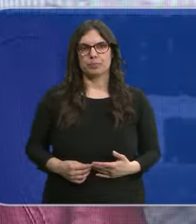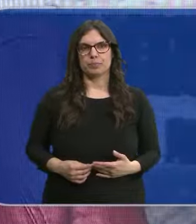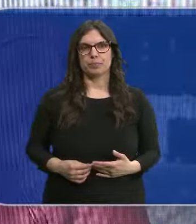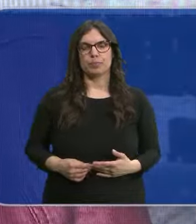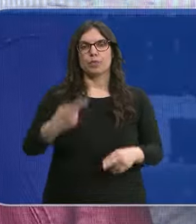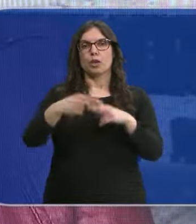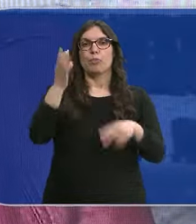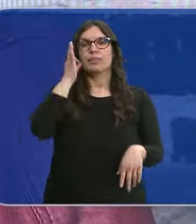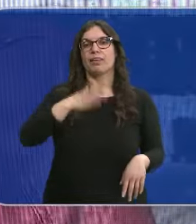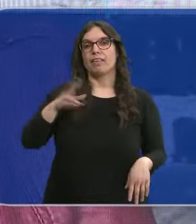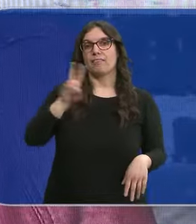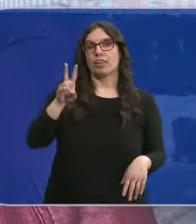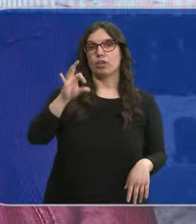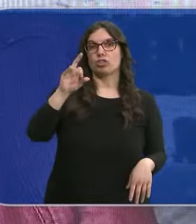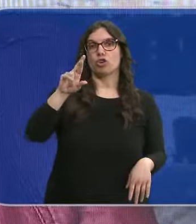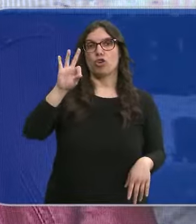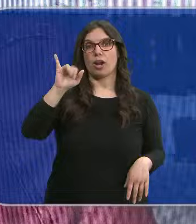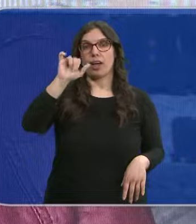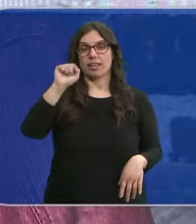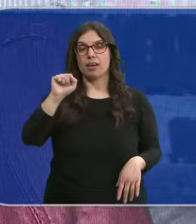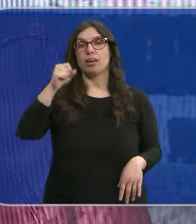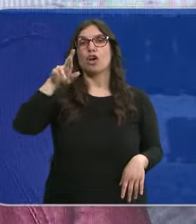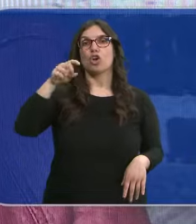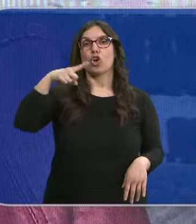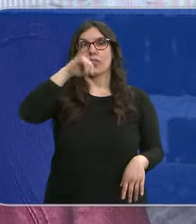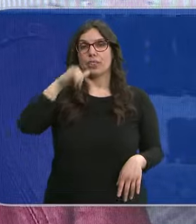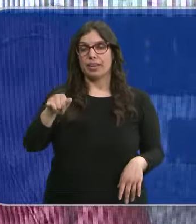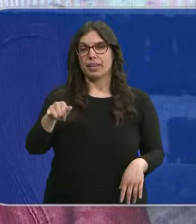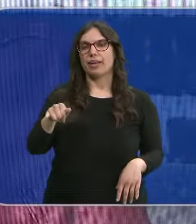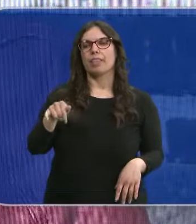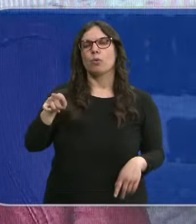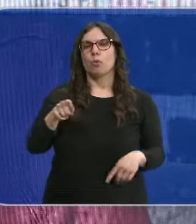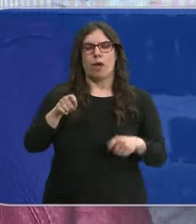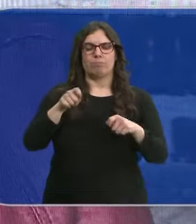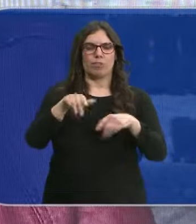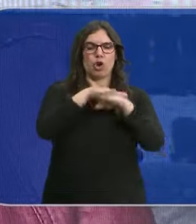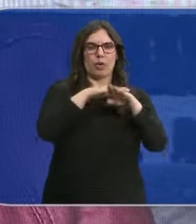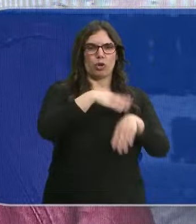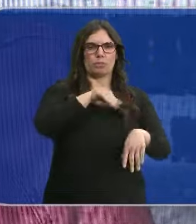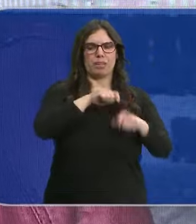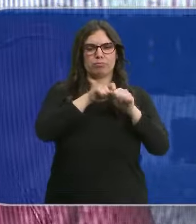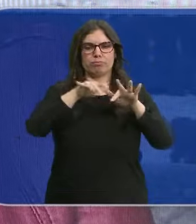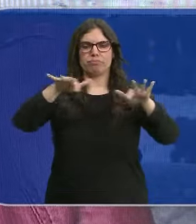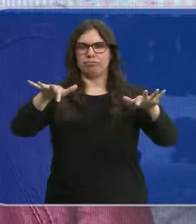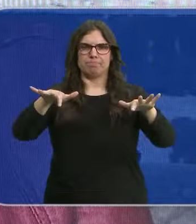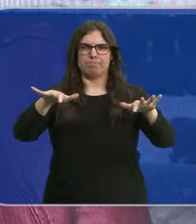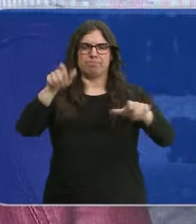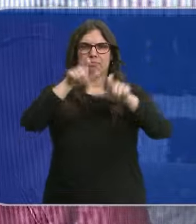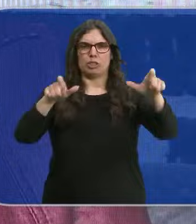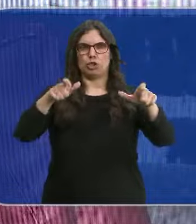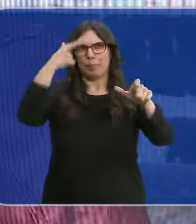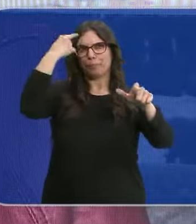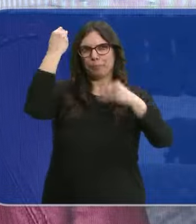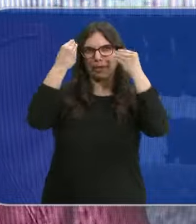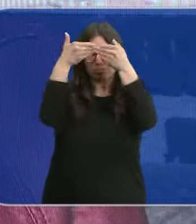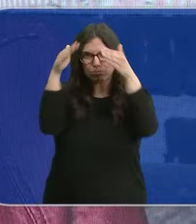La política vallisoletana Soraya Rodríguez cree que el gobierno está provocando el desencanto de los votantes progresistas. La ex militante socialista y